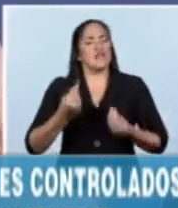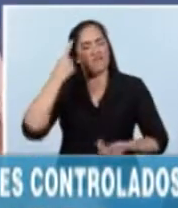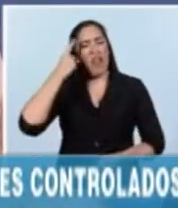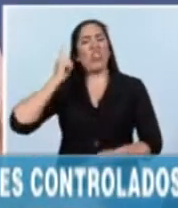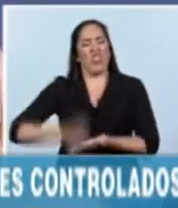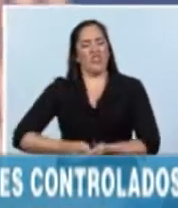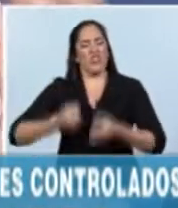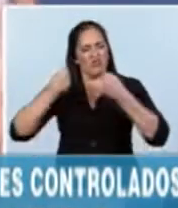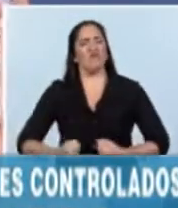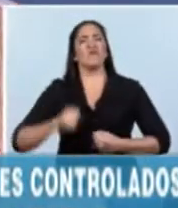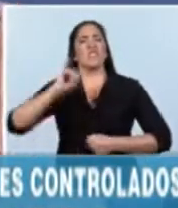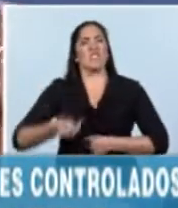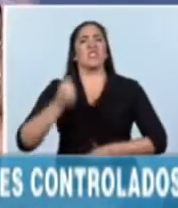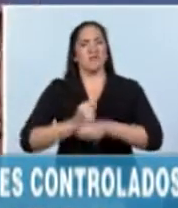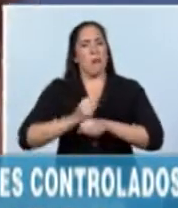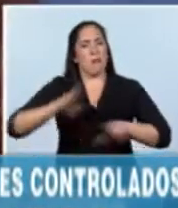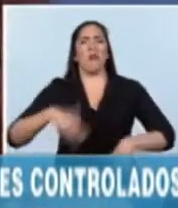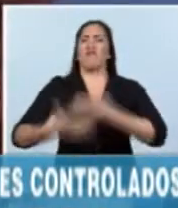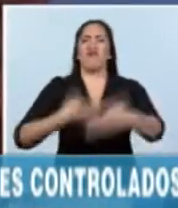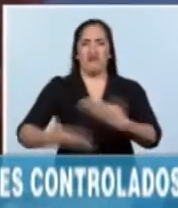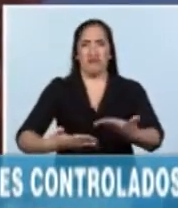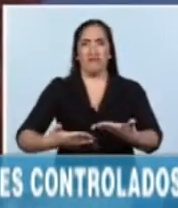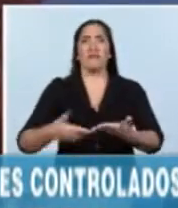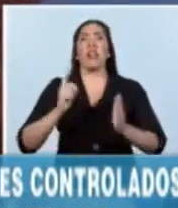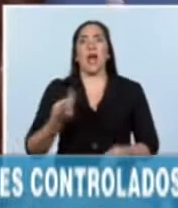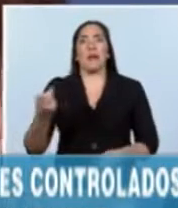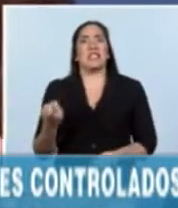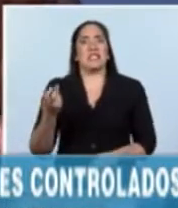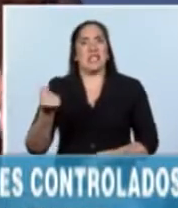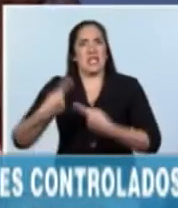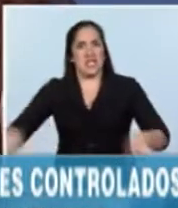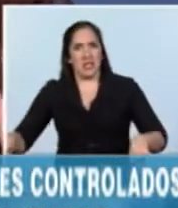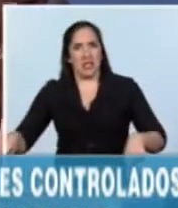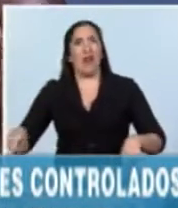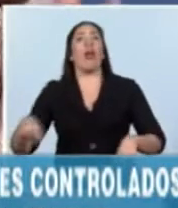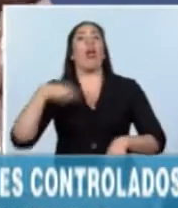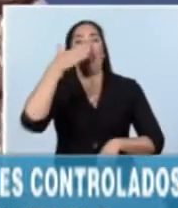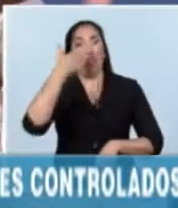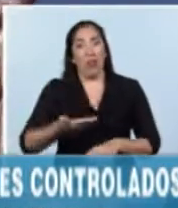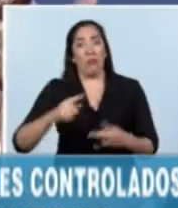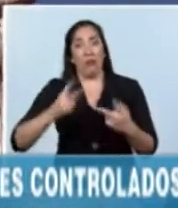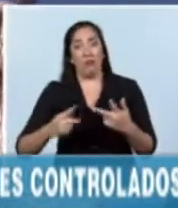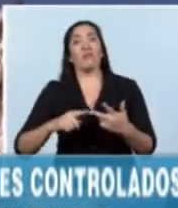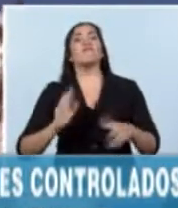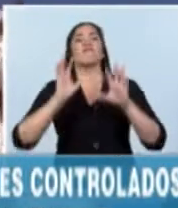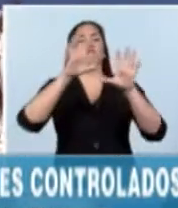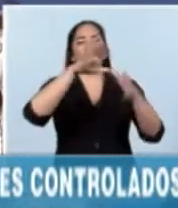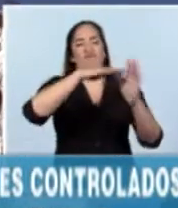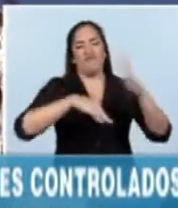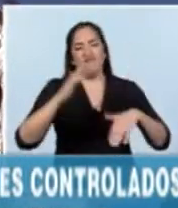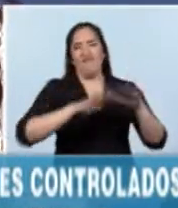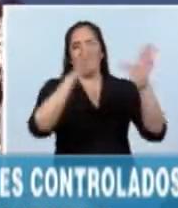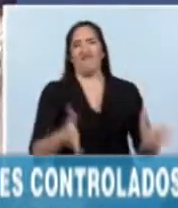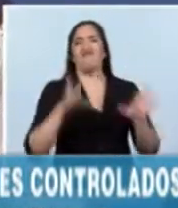hacerlo, luego los recursos y luego la realización en sí. Y hoy estamos en este depósito